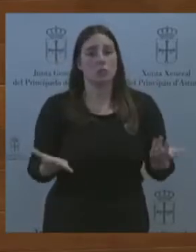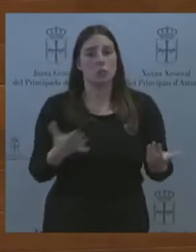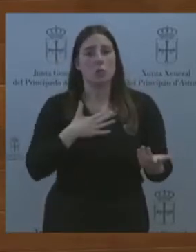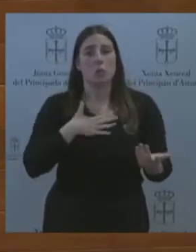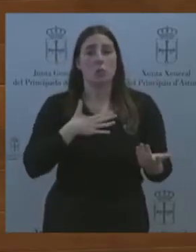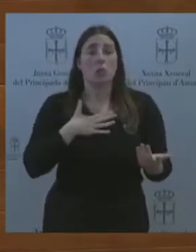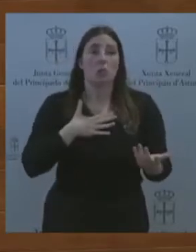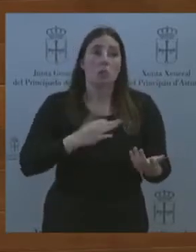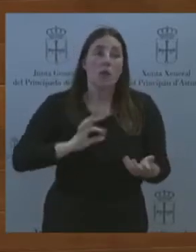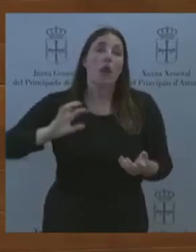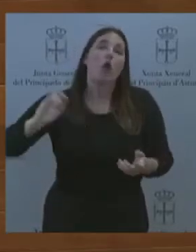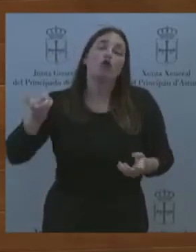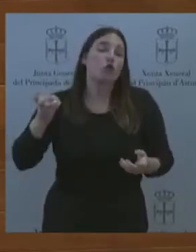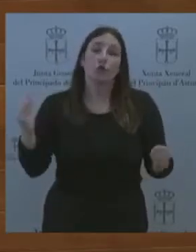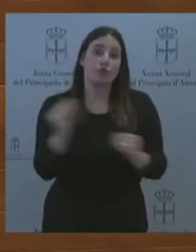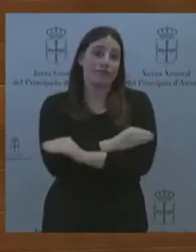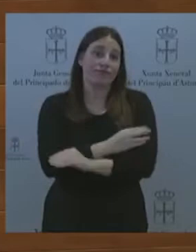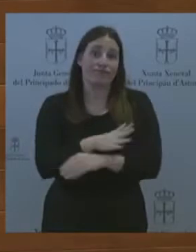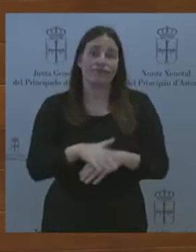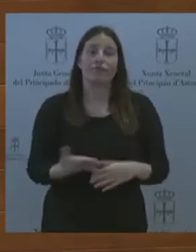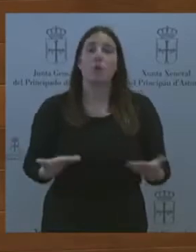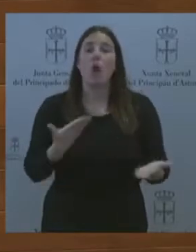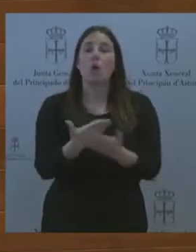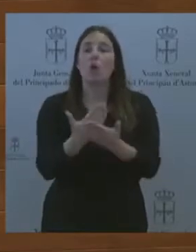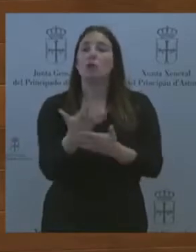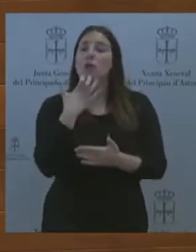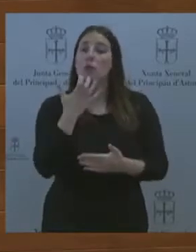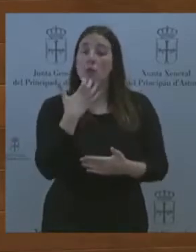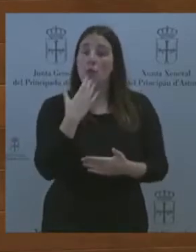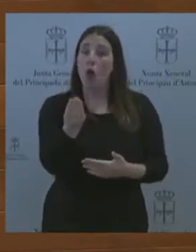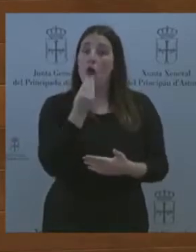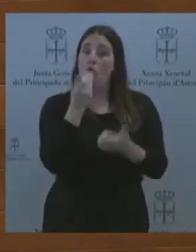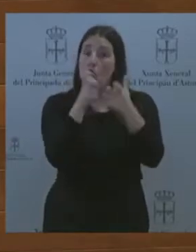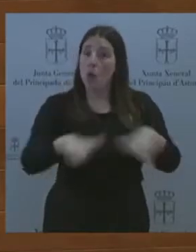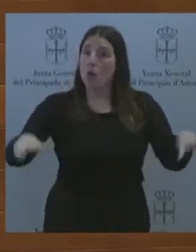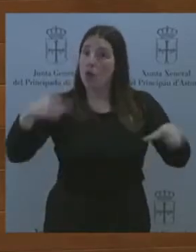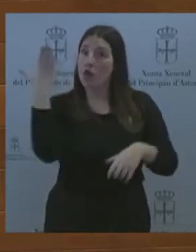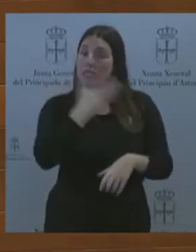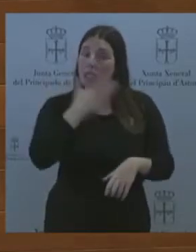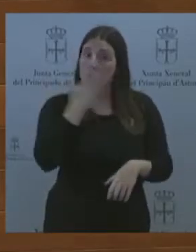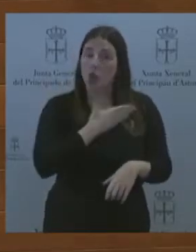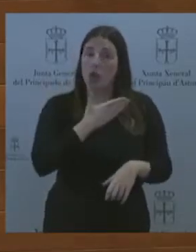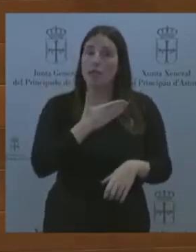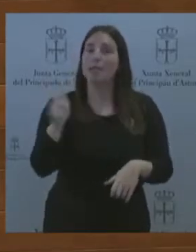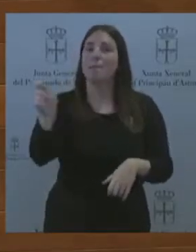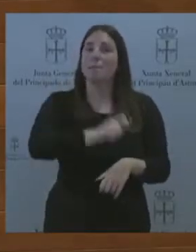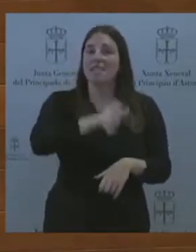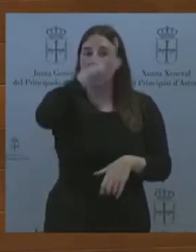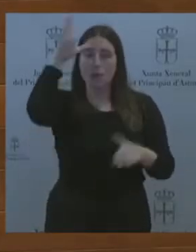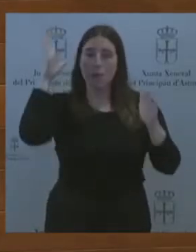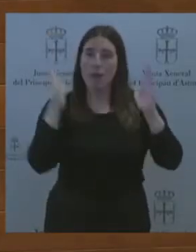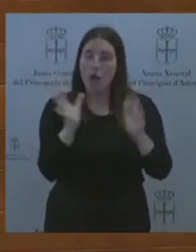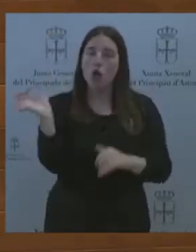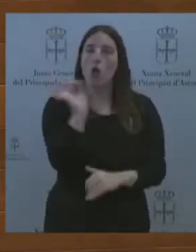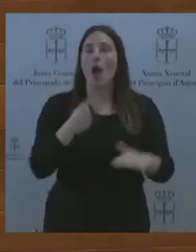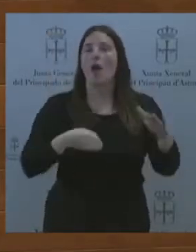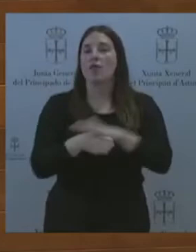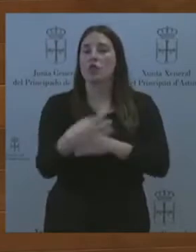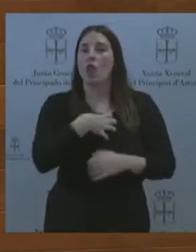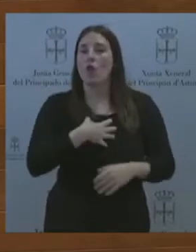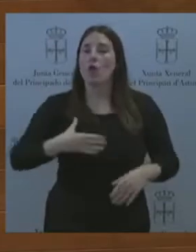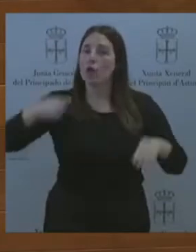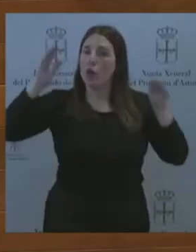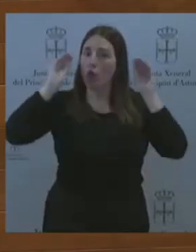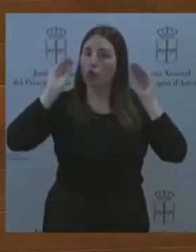como son la apertura de los comedores escolares durante los meses de verano o el acceso a la función docente en condiciones de igualdad en toda